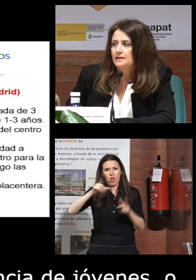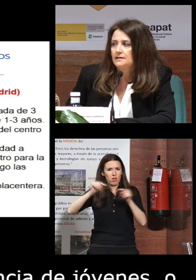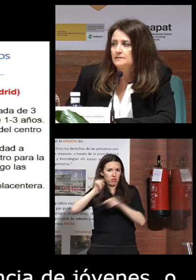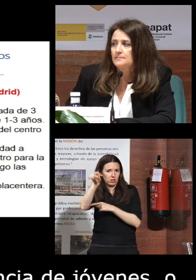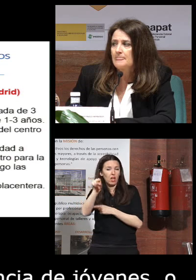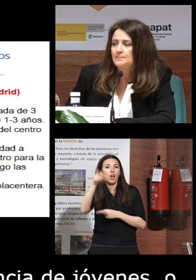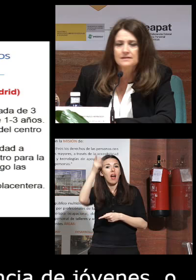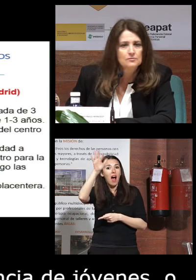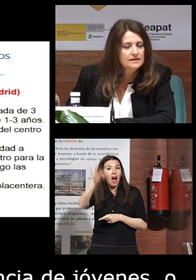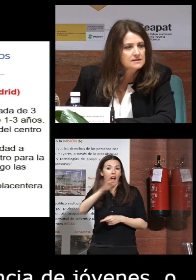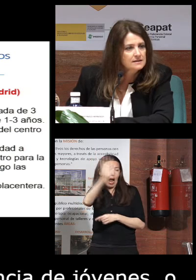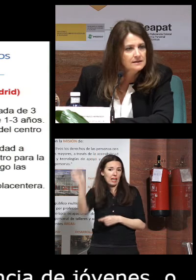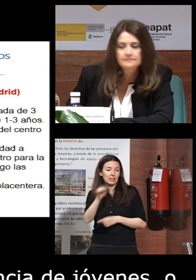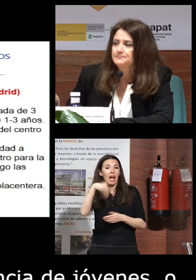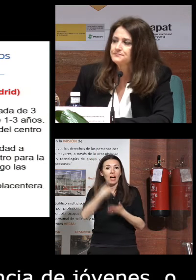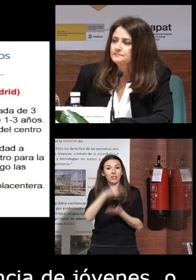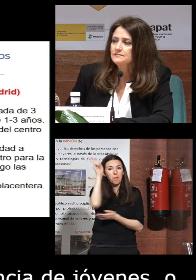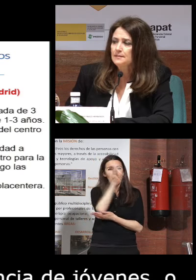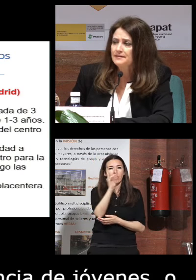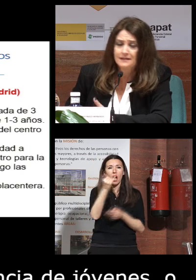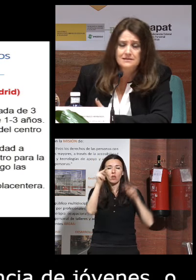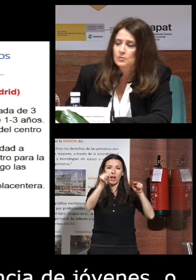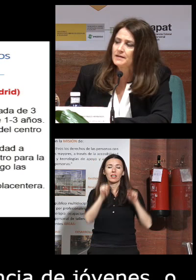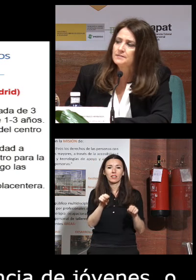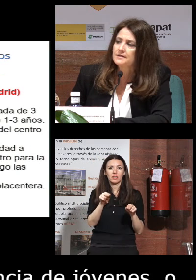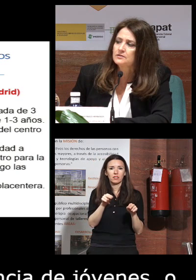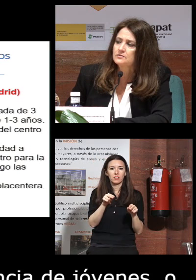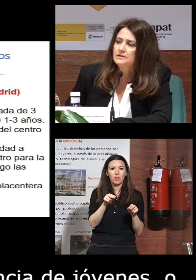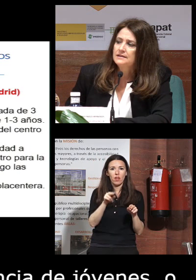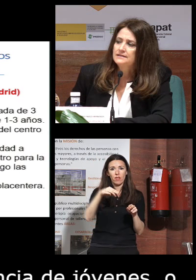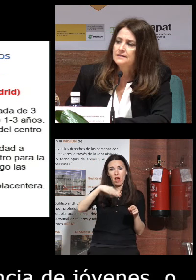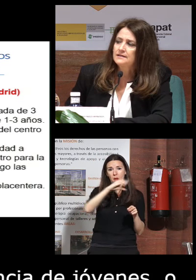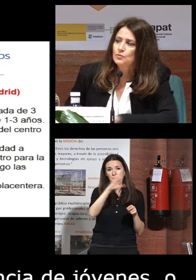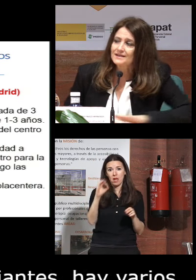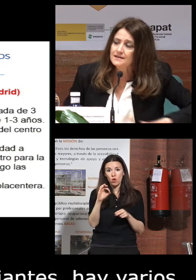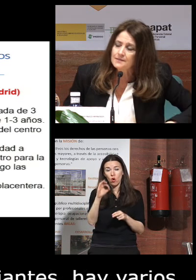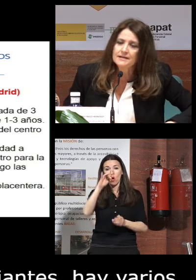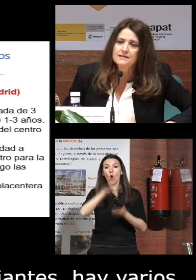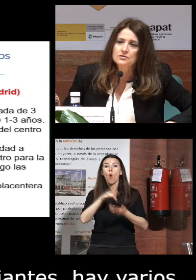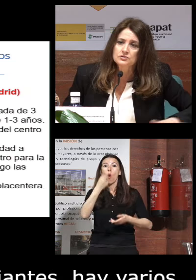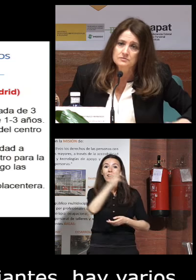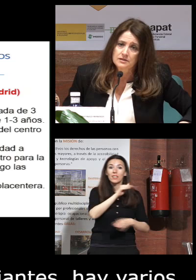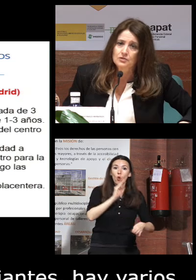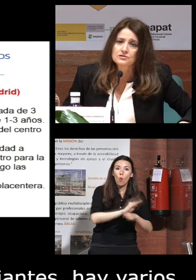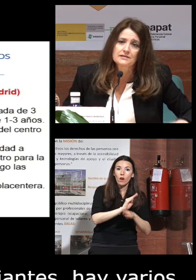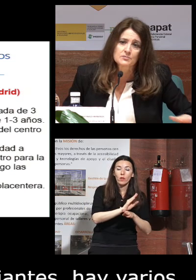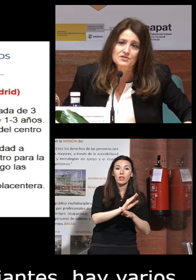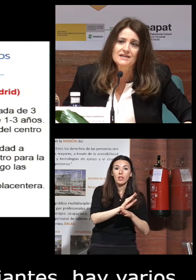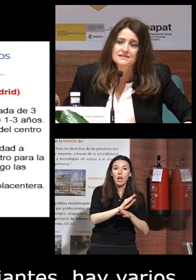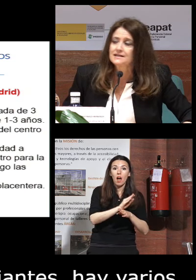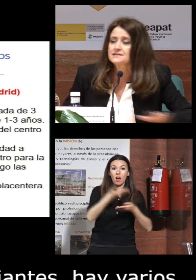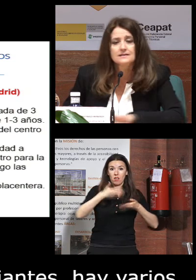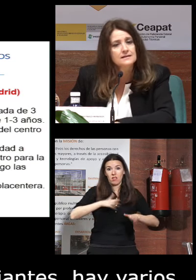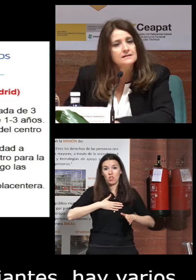en Madrid hay una residencia de las de Orpea en Meco de guardería para niños hijos de los